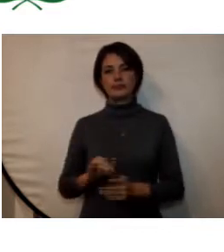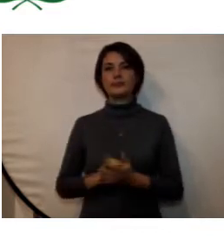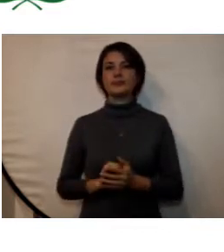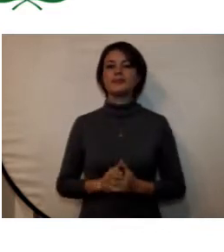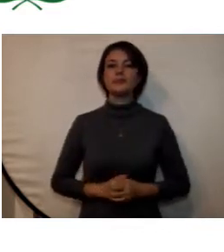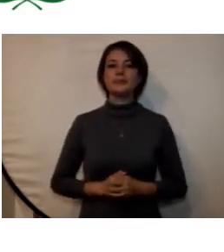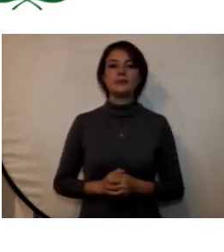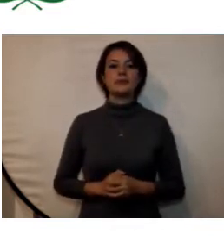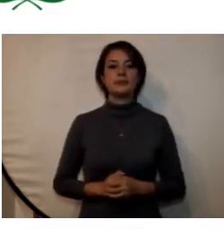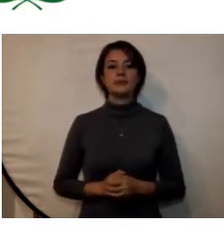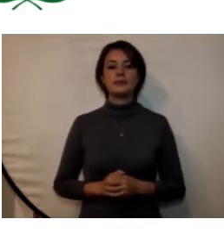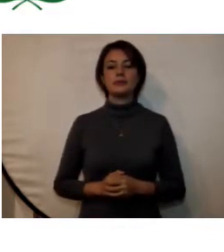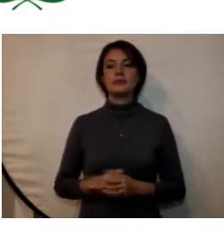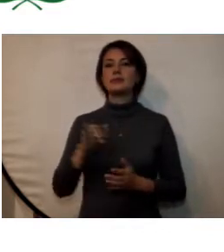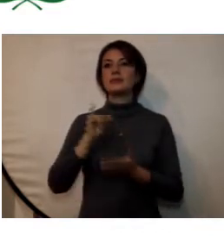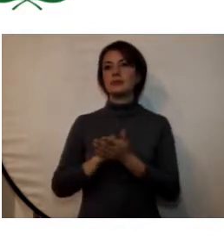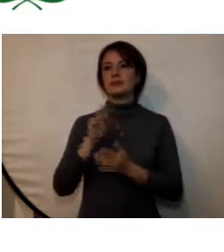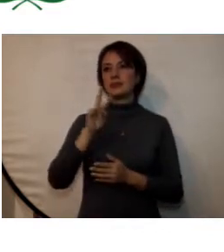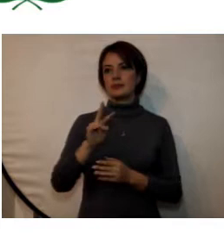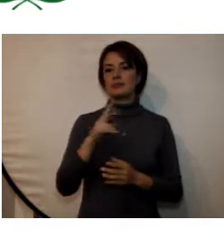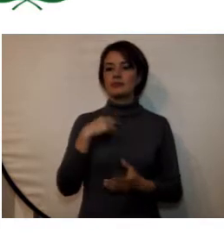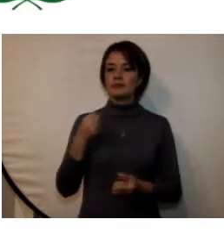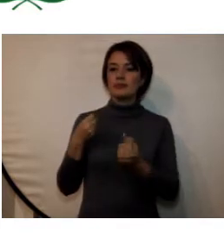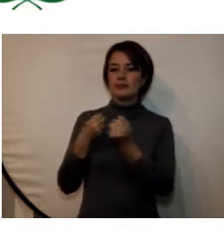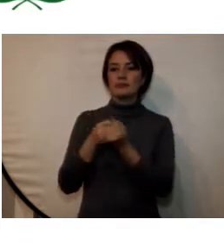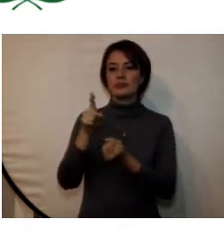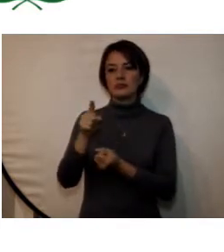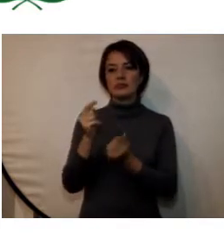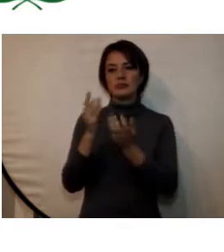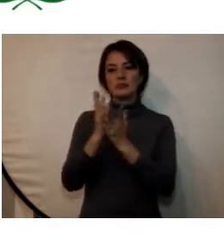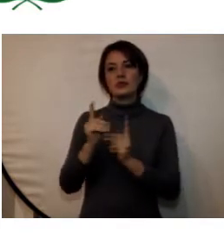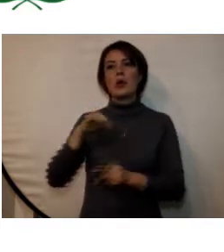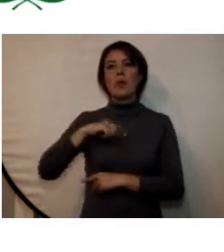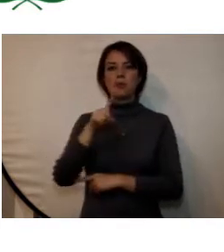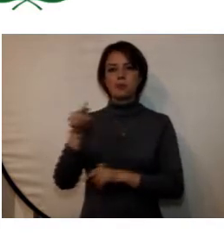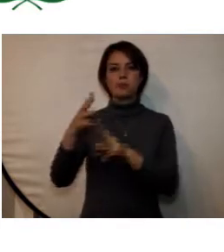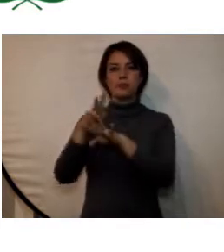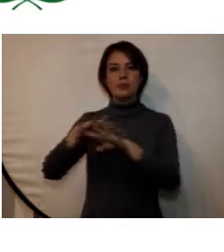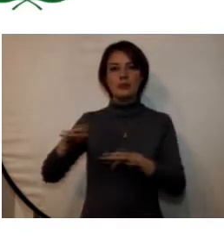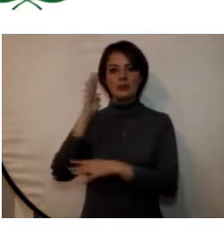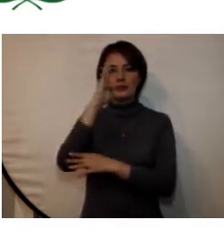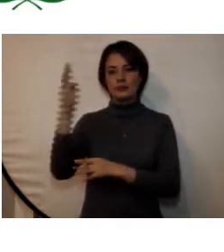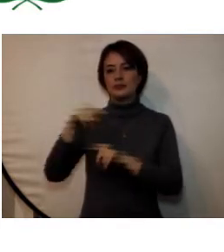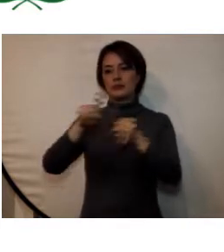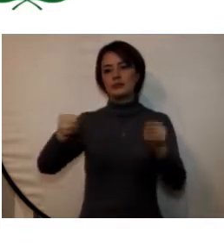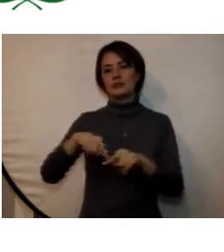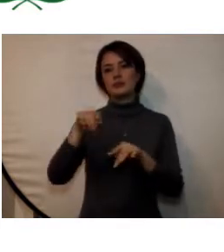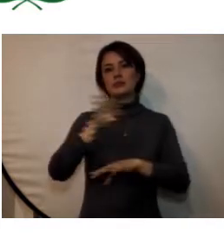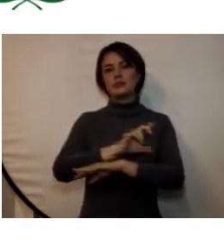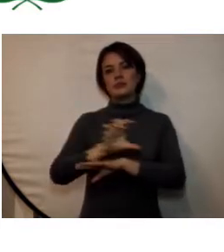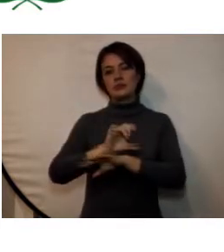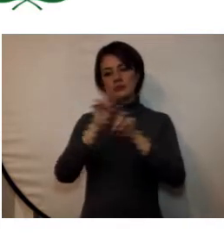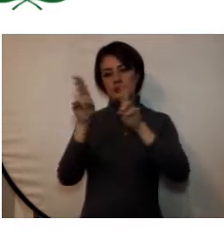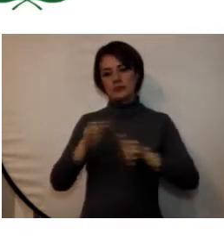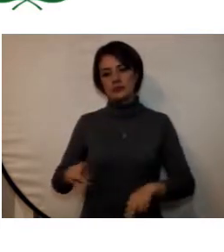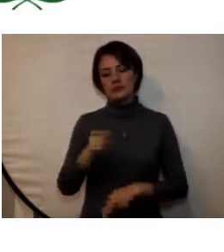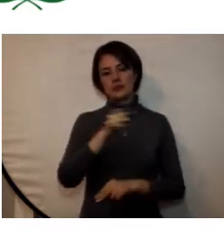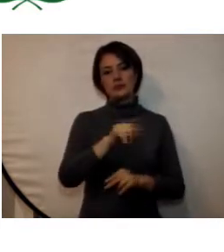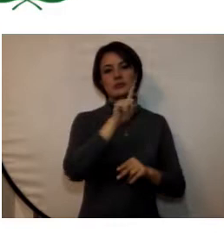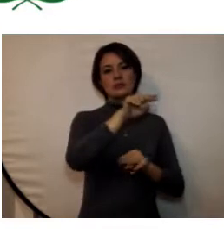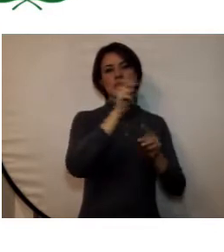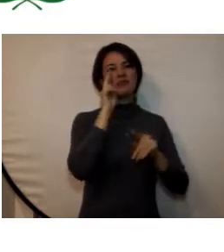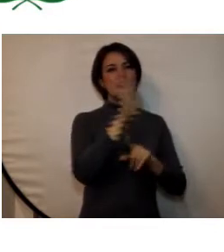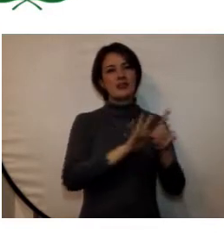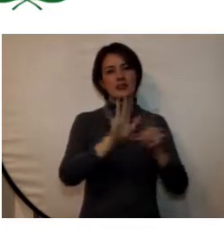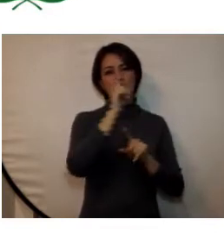la división de recursos educativos tiene bajo su control la red de bibliotecas salas de internet hemerotecas y sección de audiovisuales en cada una